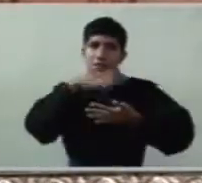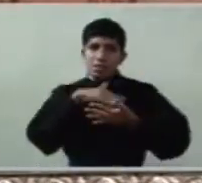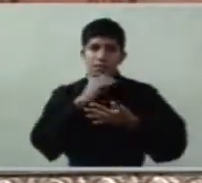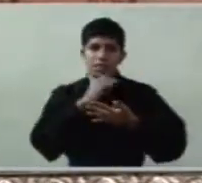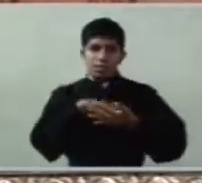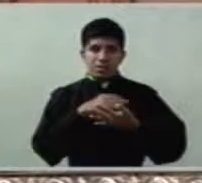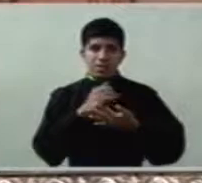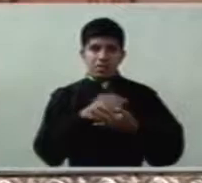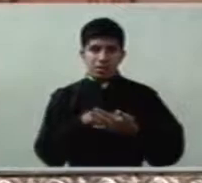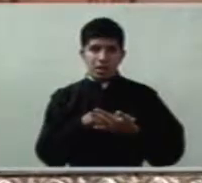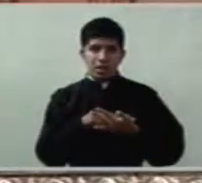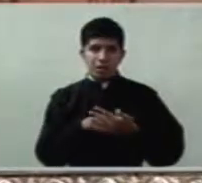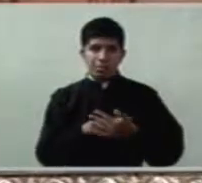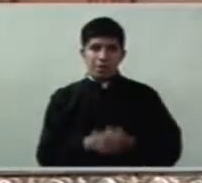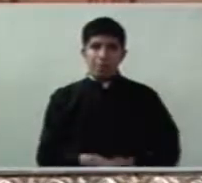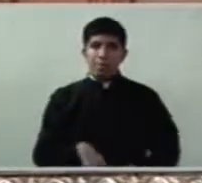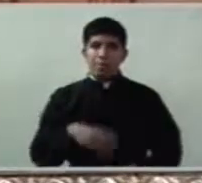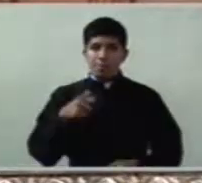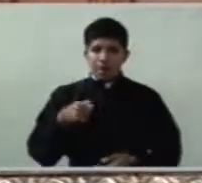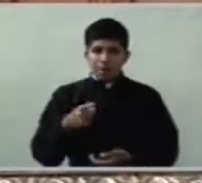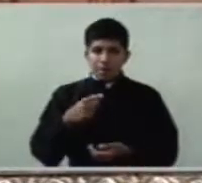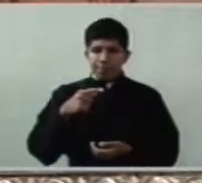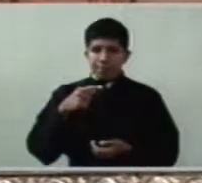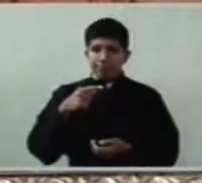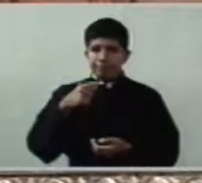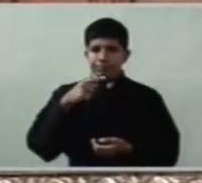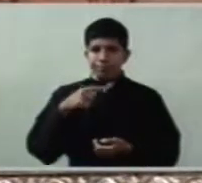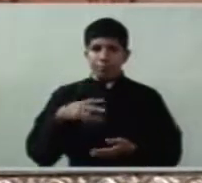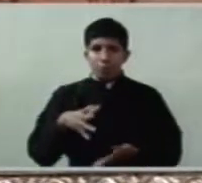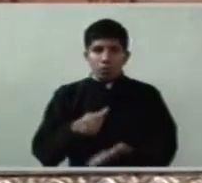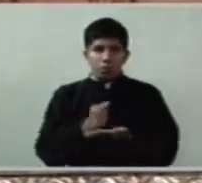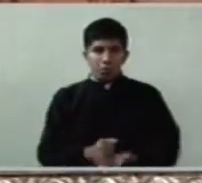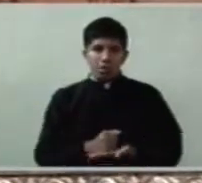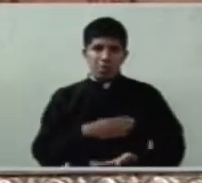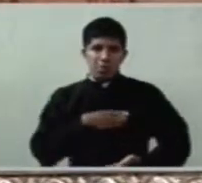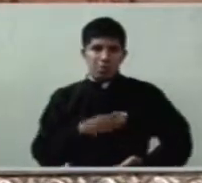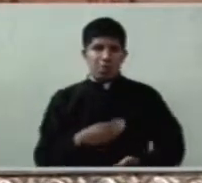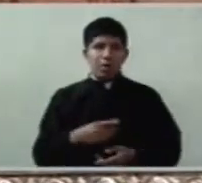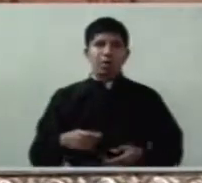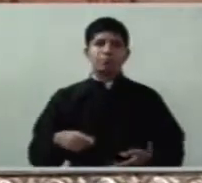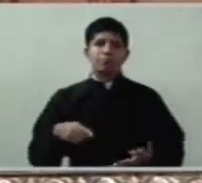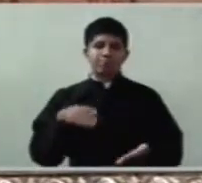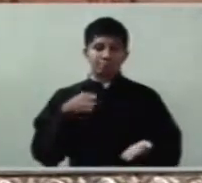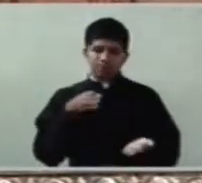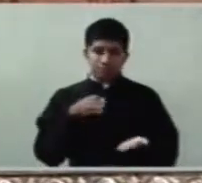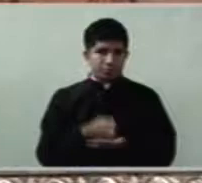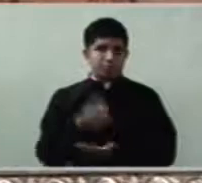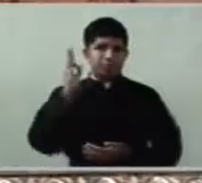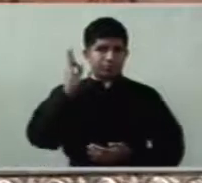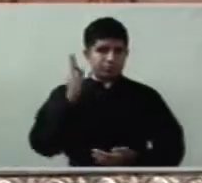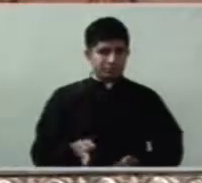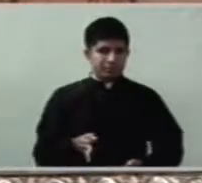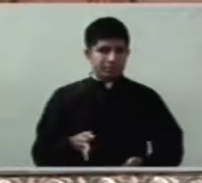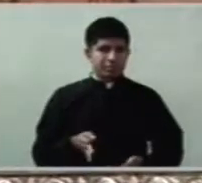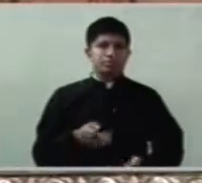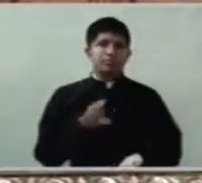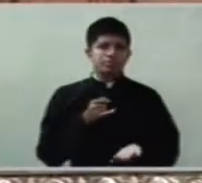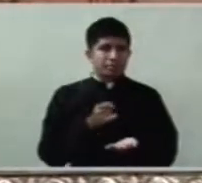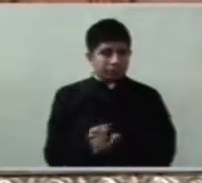buenas decisiones hay que dejarnos cultivar por el Señor